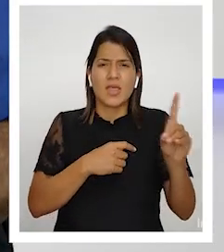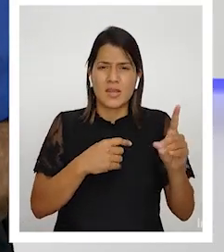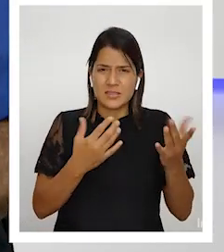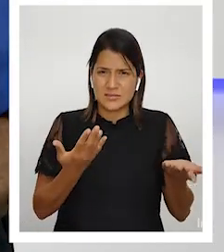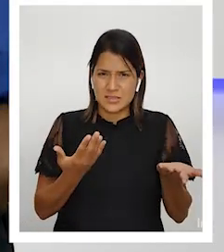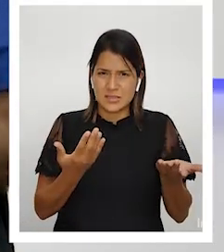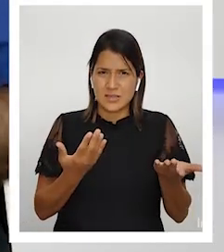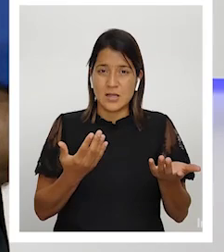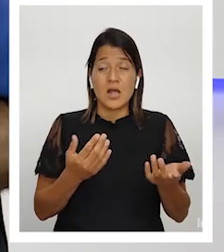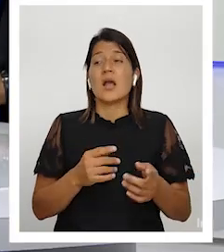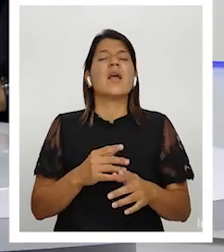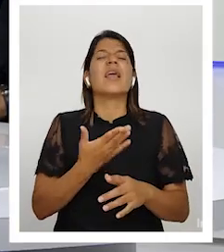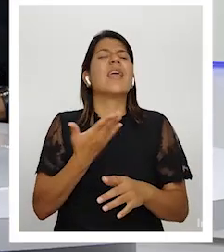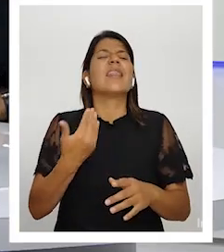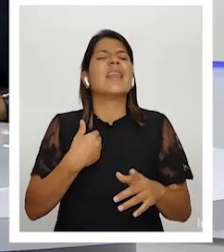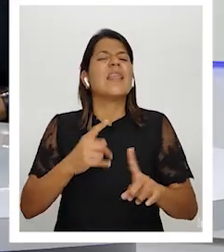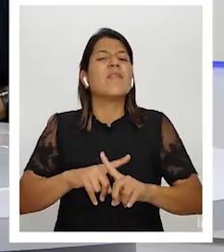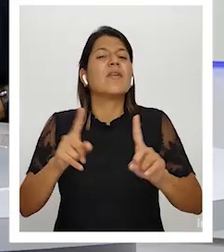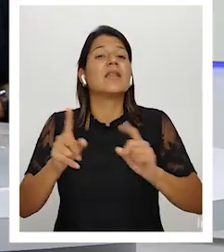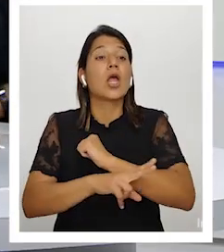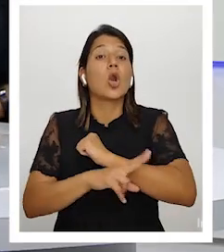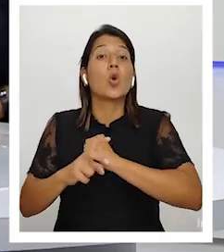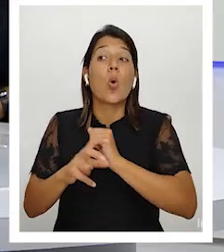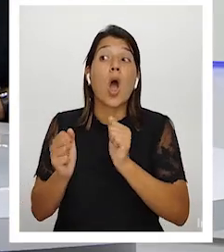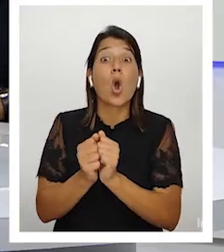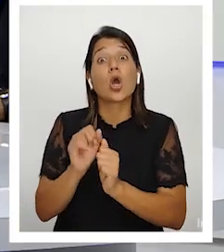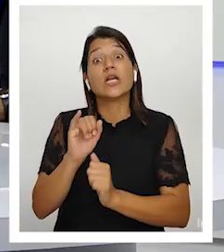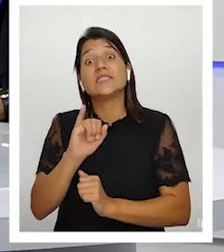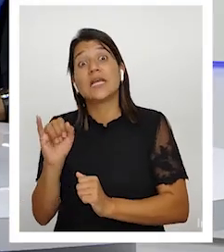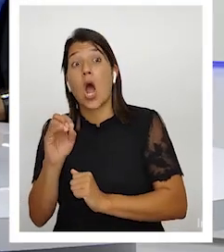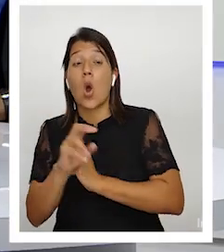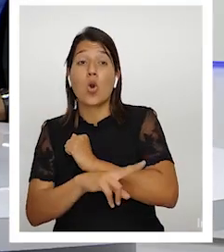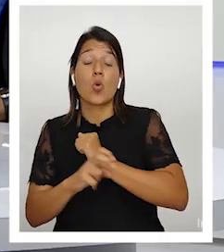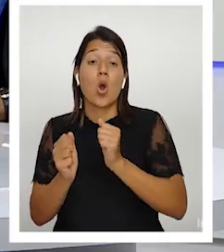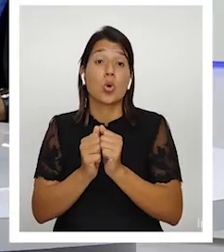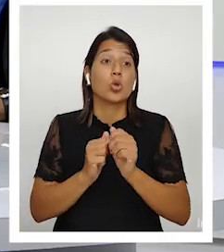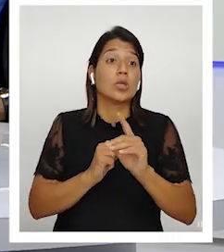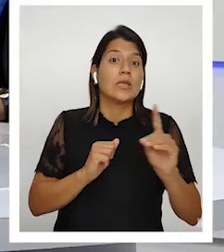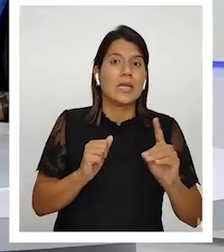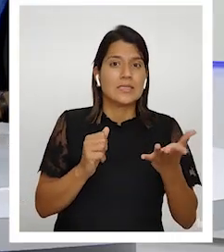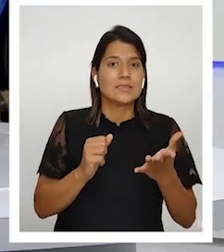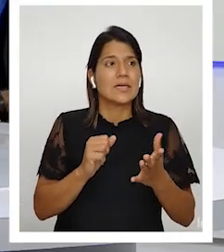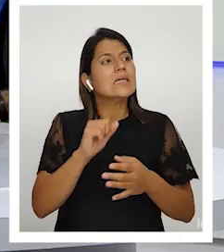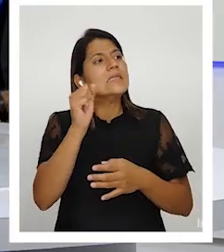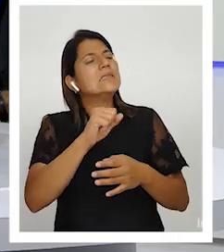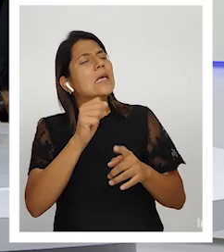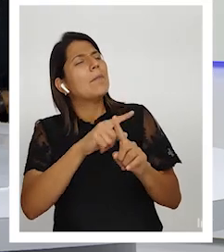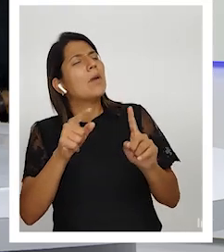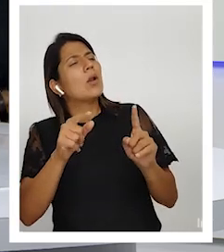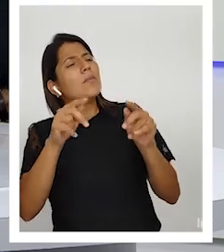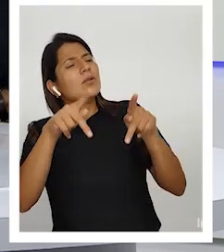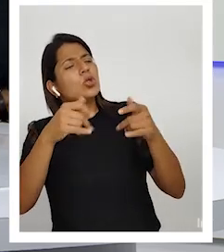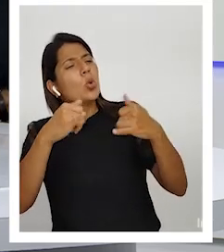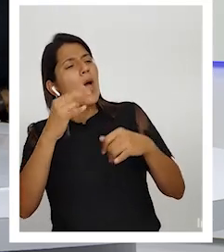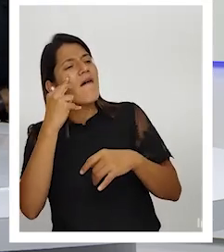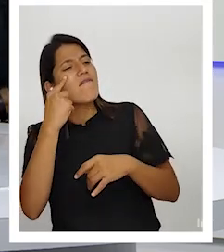roban con la izquierda lo que pasa es que siguen la retina de la gente exacto eso no es así es